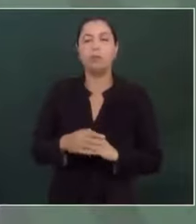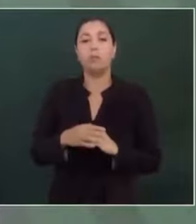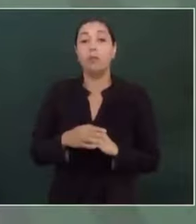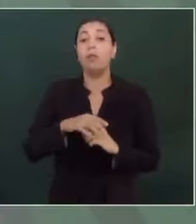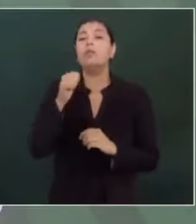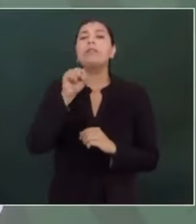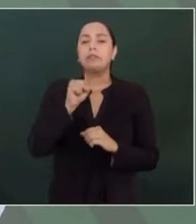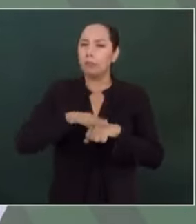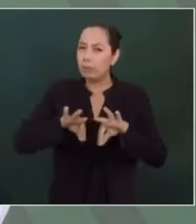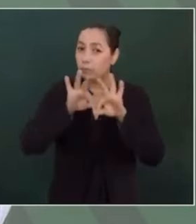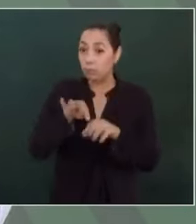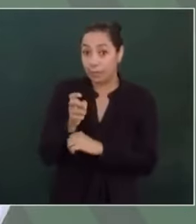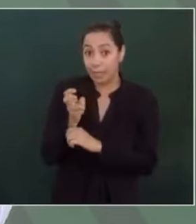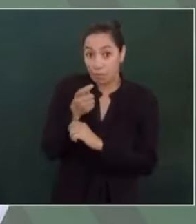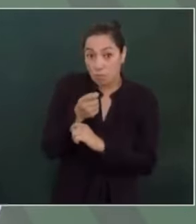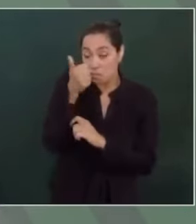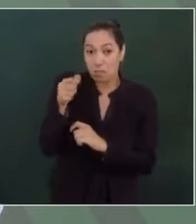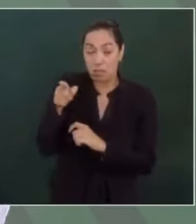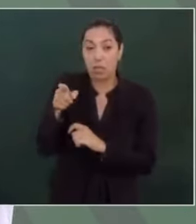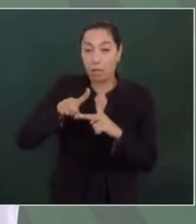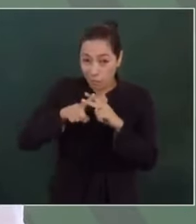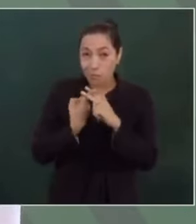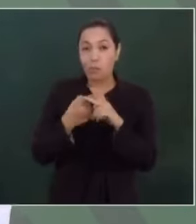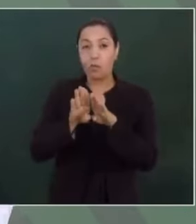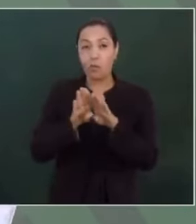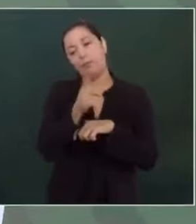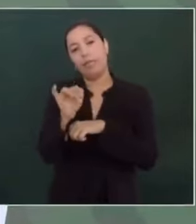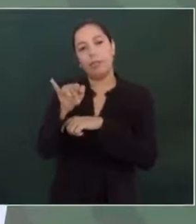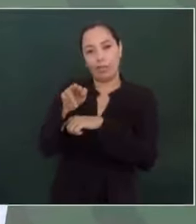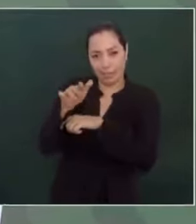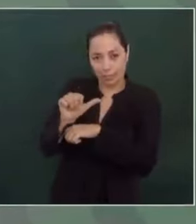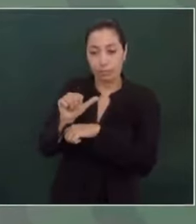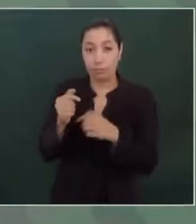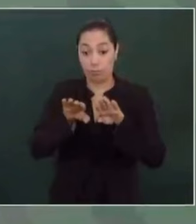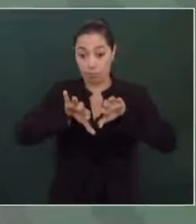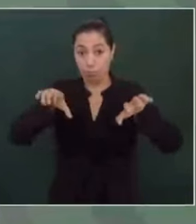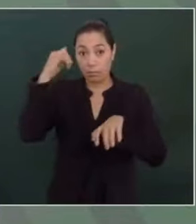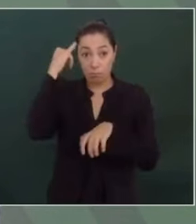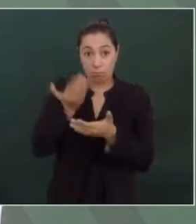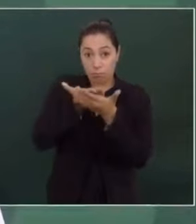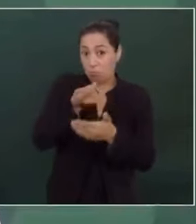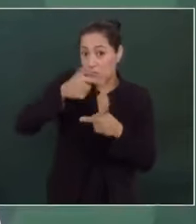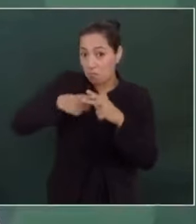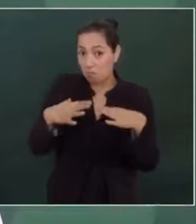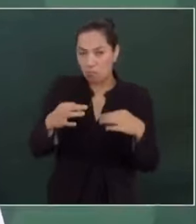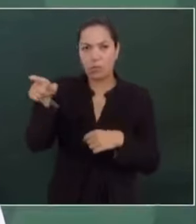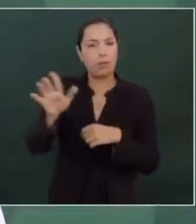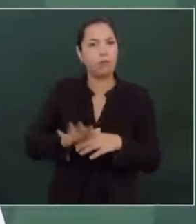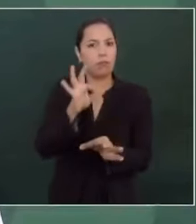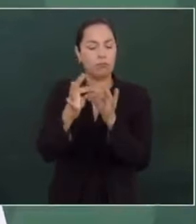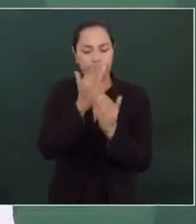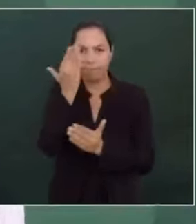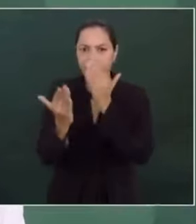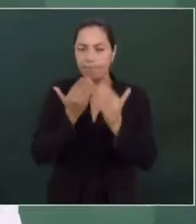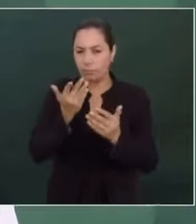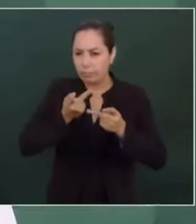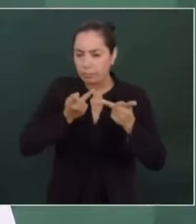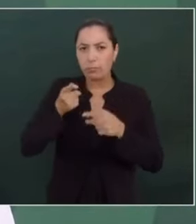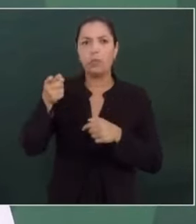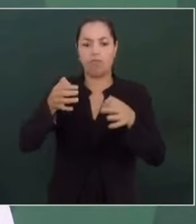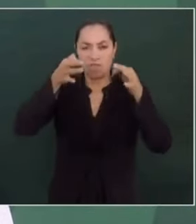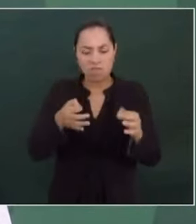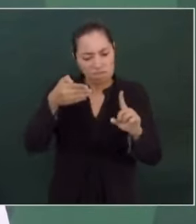algo muy importante, ella fue la que inició lo de la separación de la basura. Era muy preparada, mucho muy preparada. Y con convicciones y honesta.